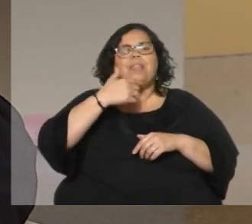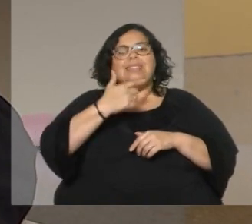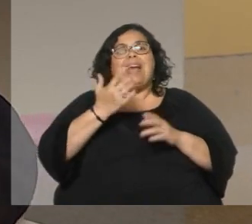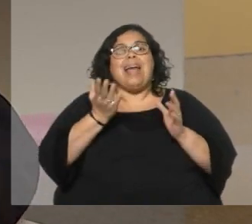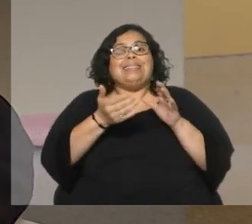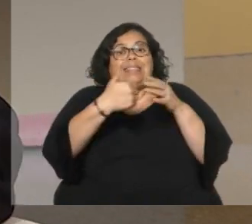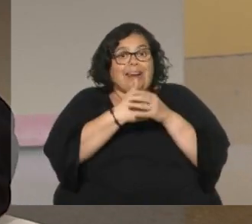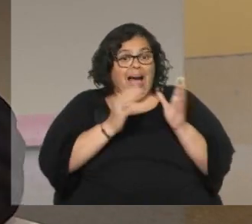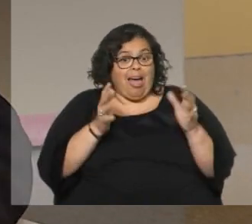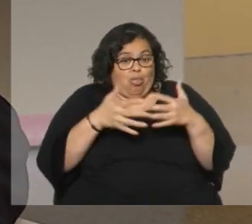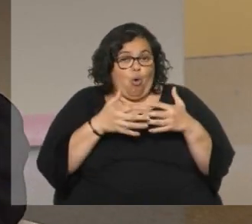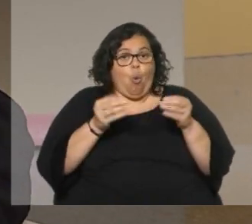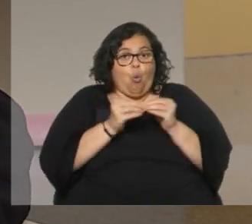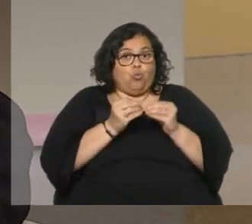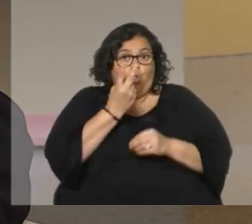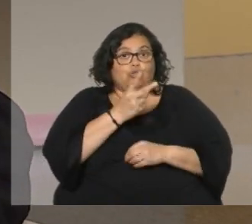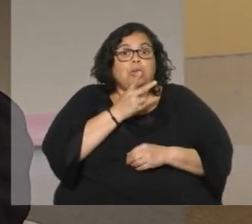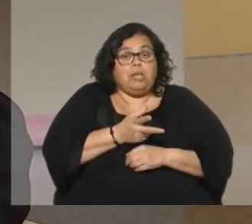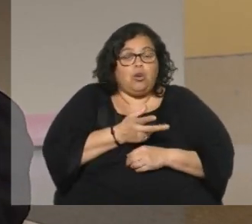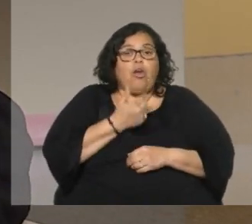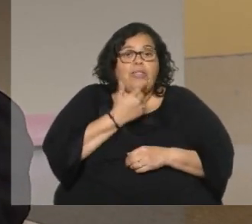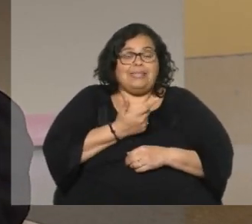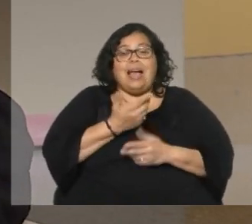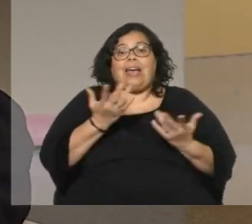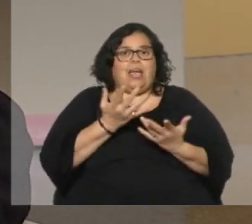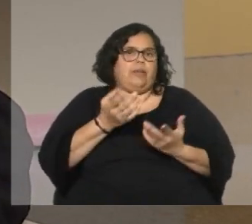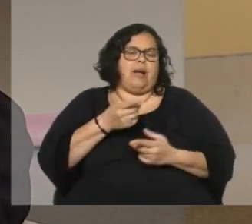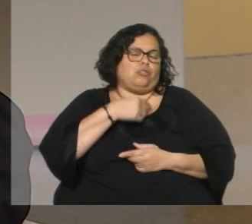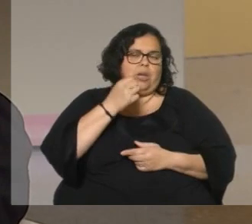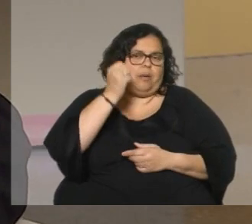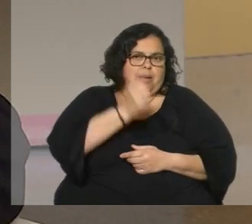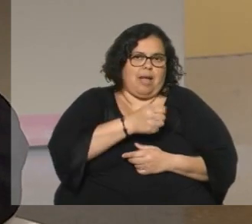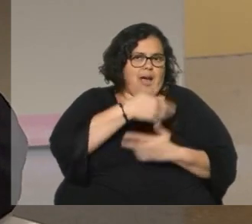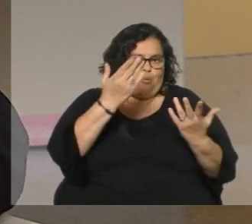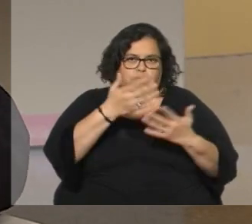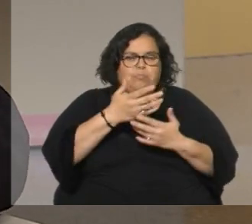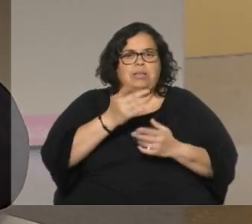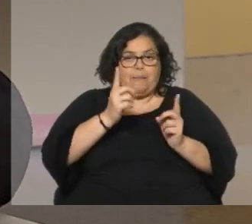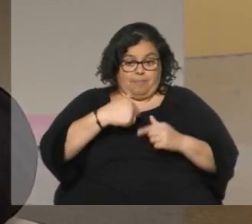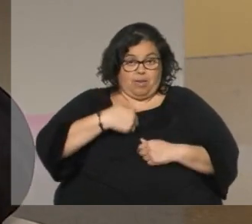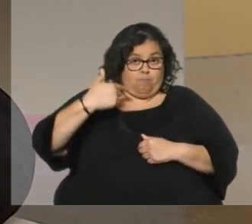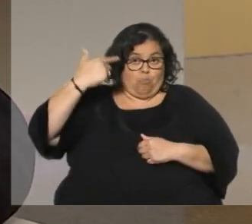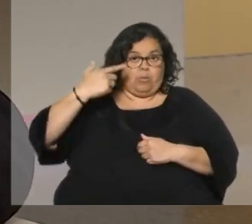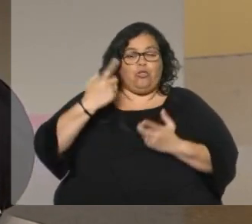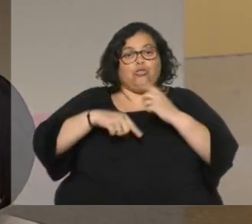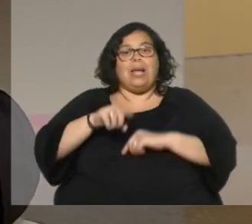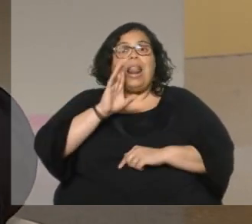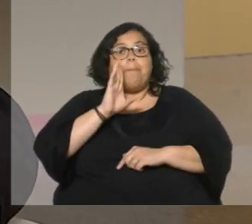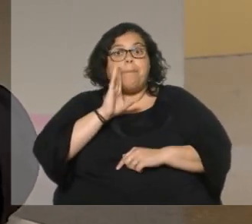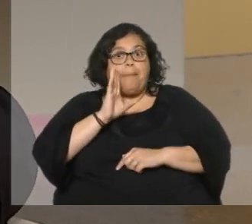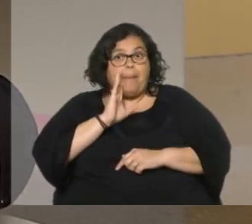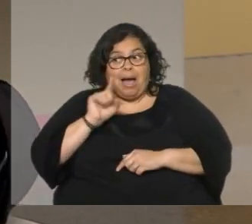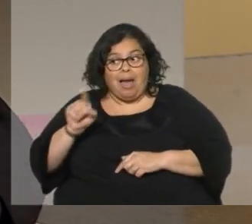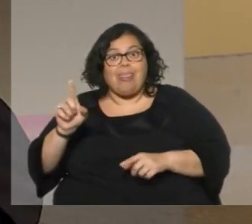con hacer algo trágico con esos pequeños y con él mismo si la madre de los pequeños no le ponía su